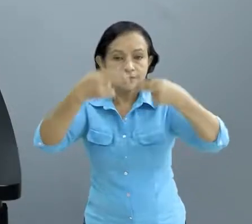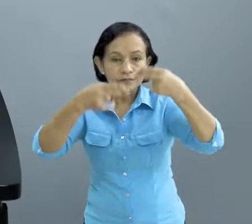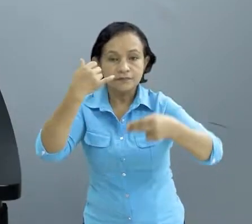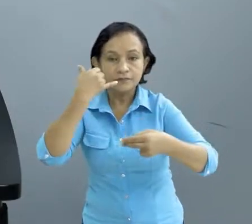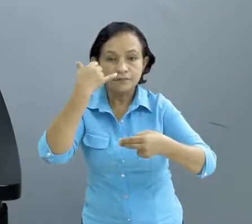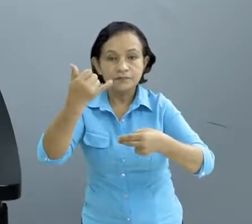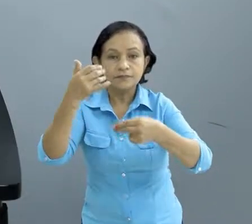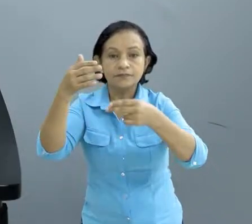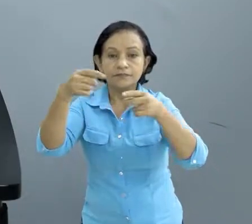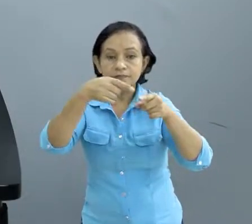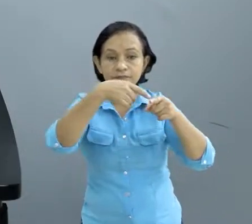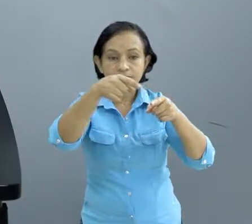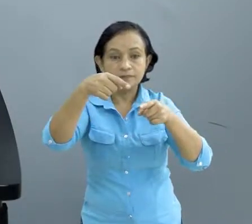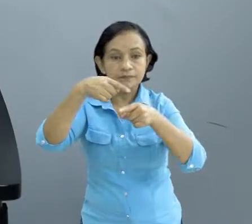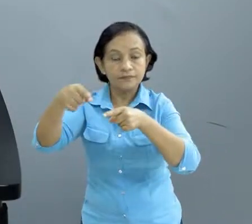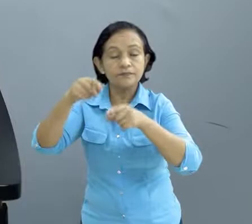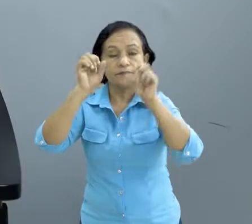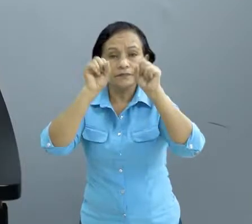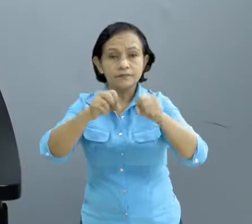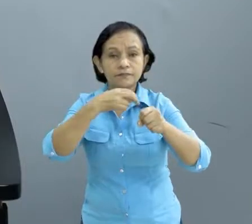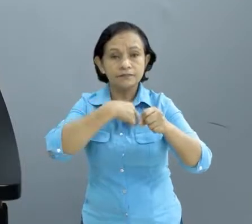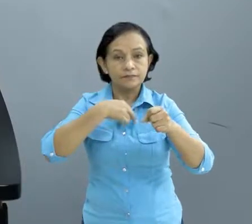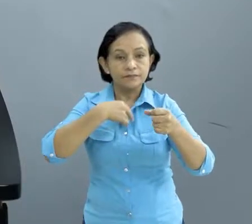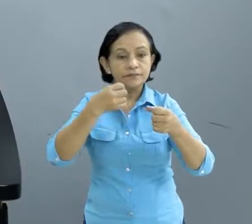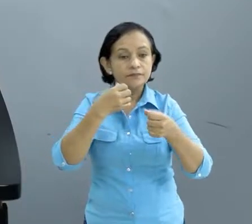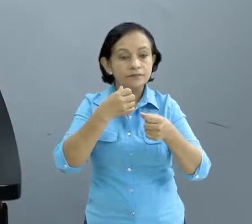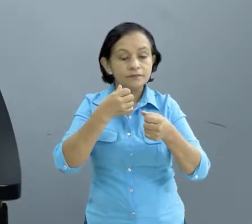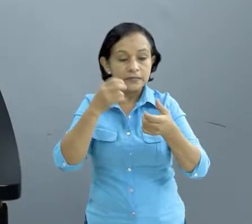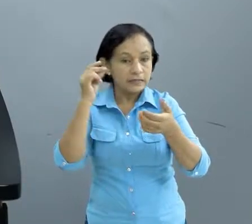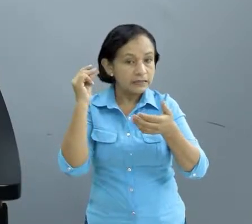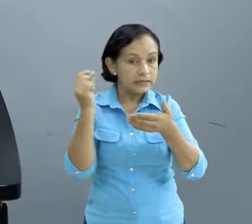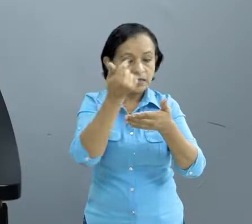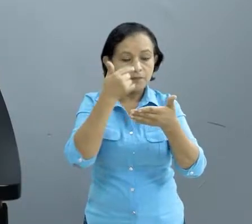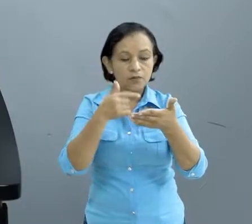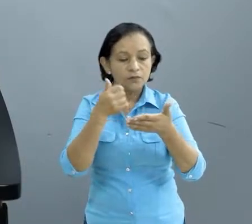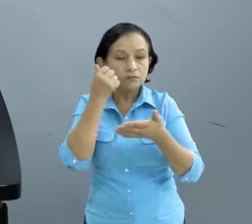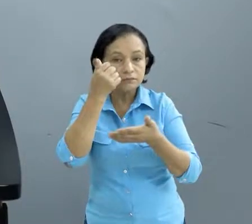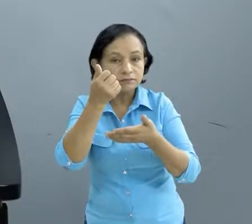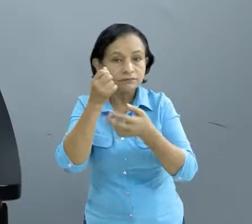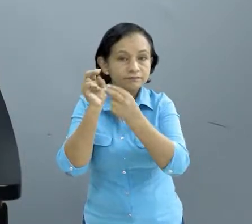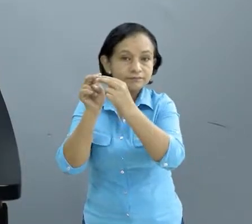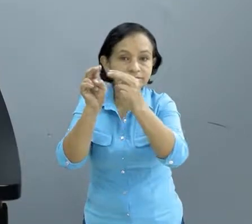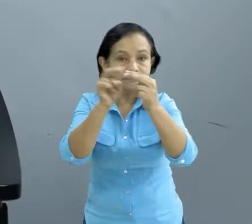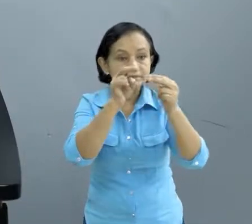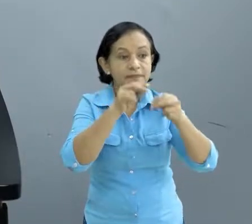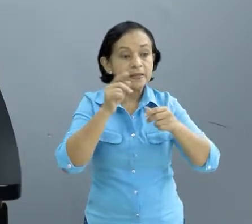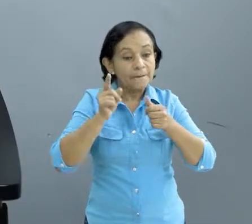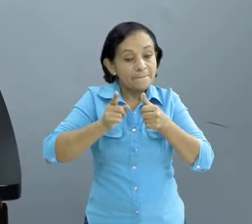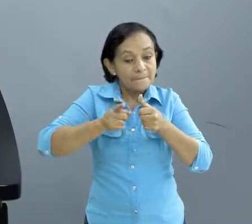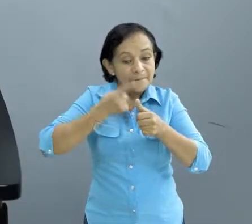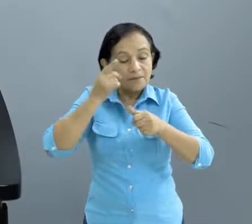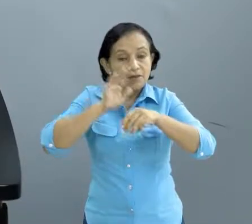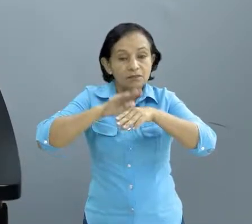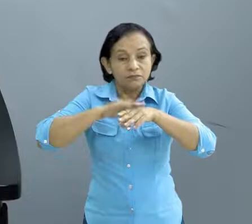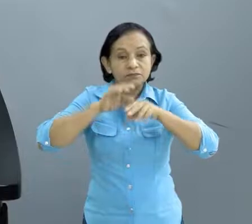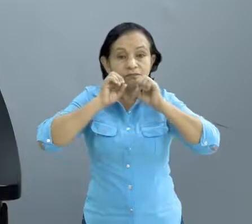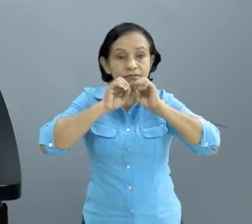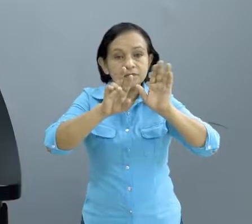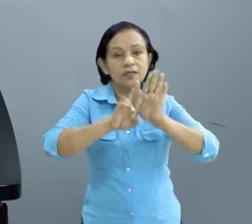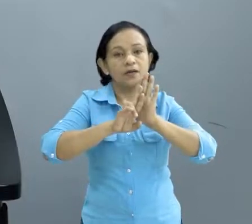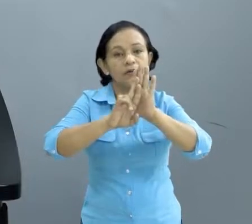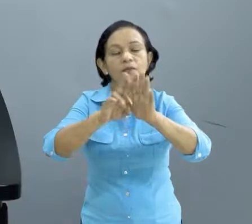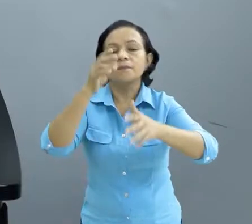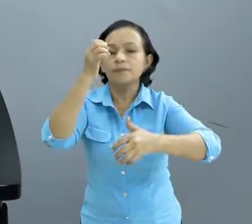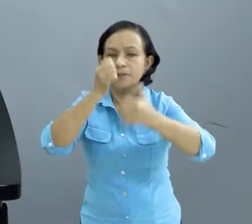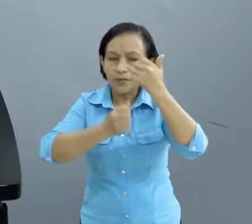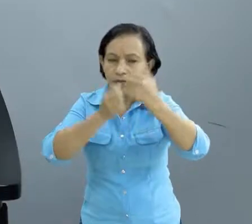sus territorios que permiten desencadenar. El puesto de mando es como el que desencadena la respuesta ante un